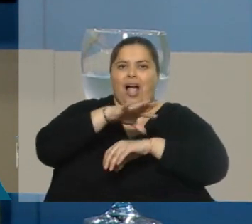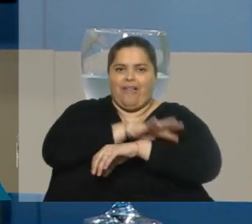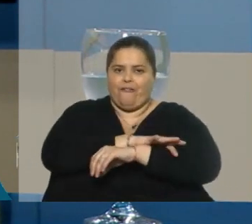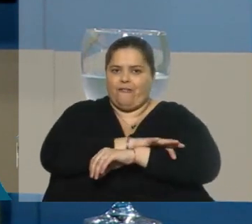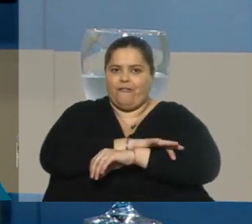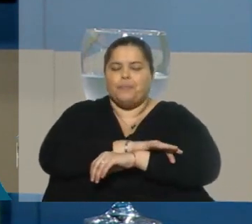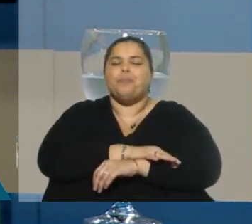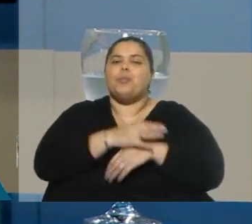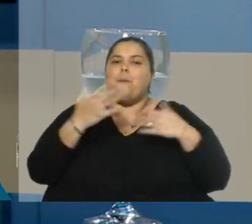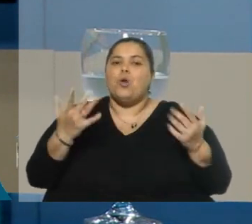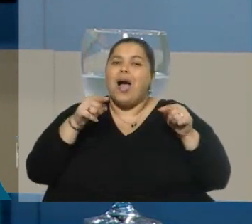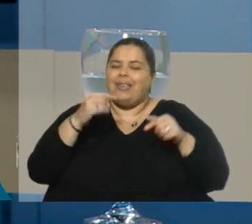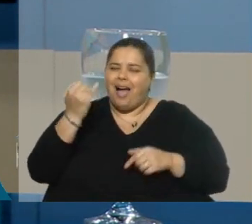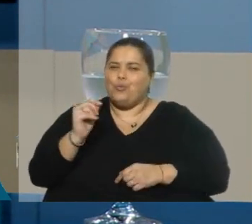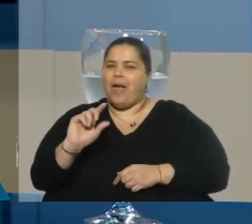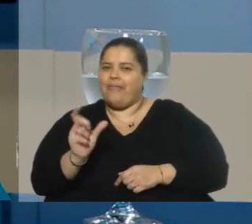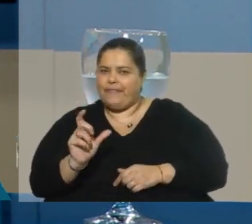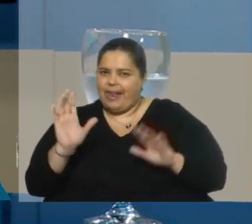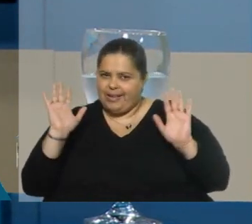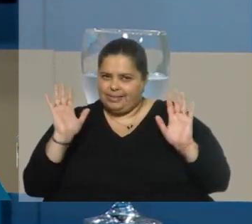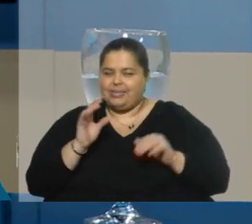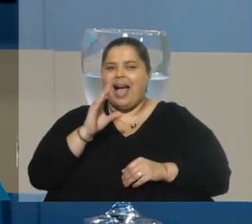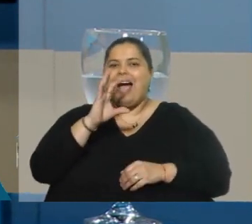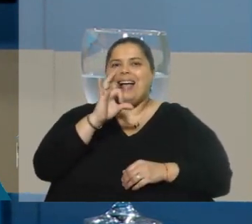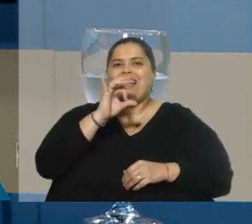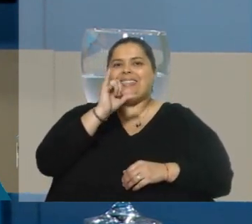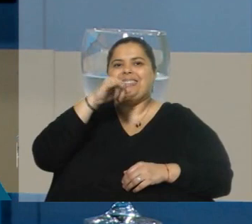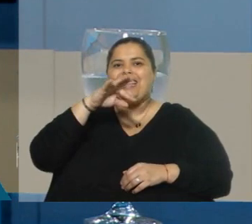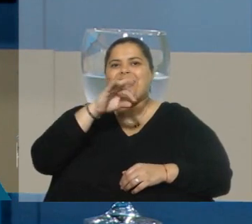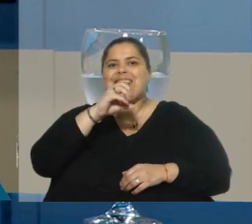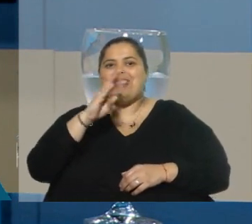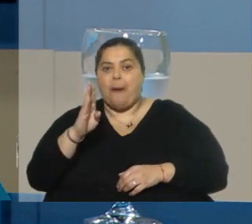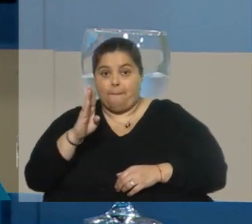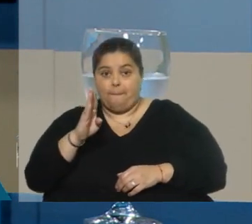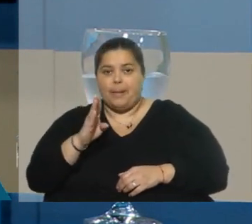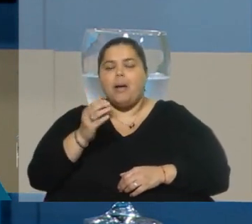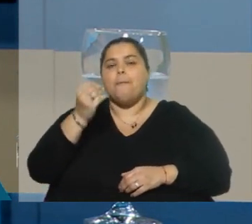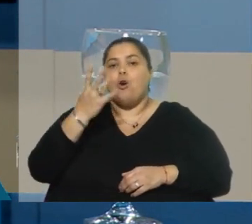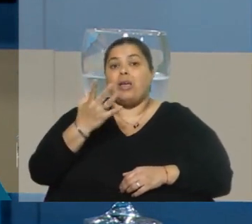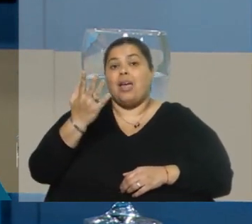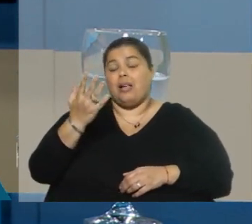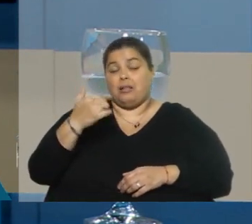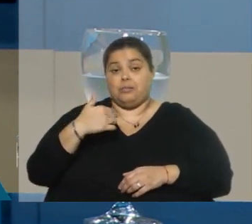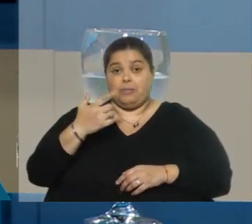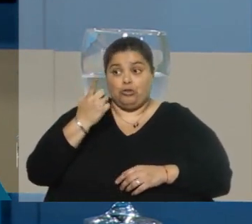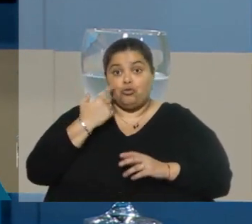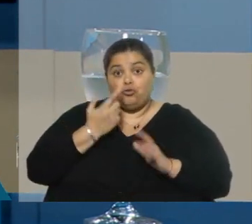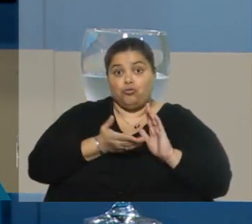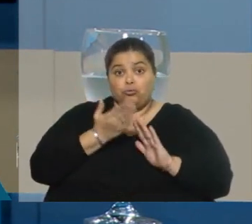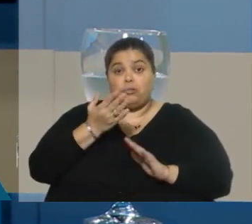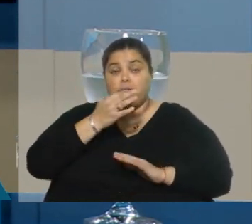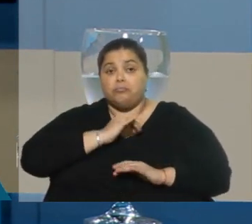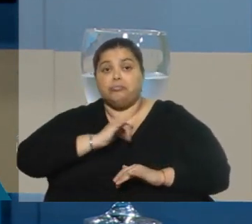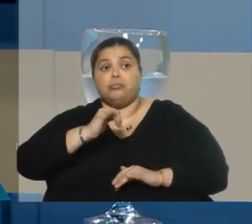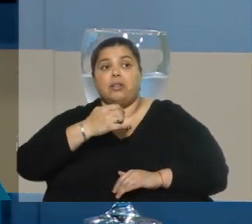alguna diferencia o algún matiz con Sintep, que, bueno, que incluso ha salido, a mí me ha llamado la atención hacer algunas consideraciones